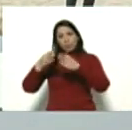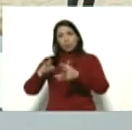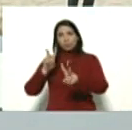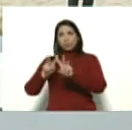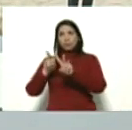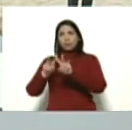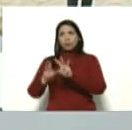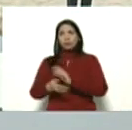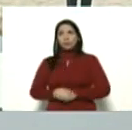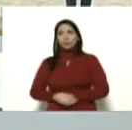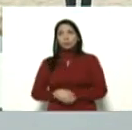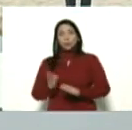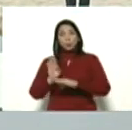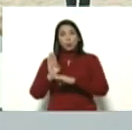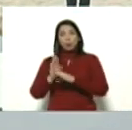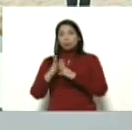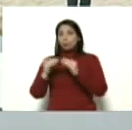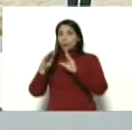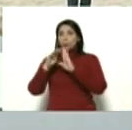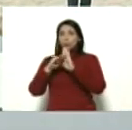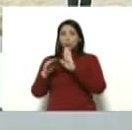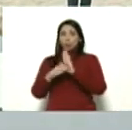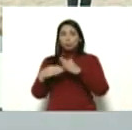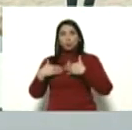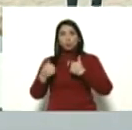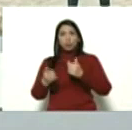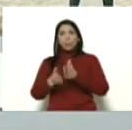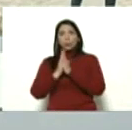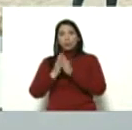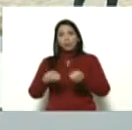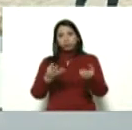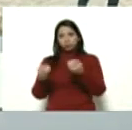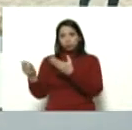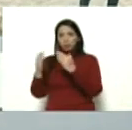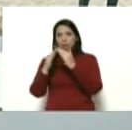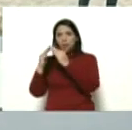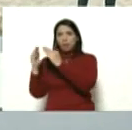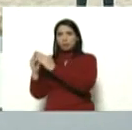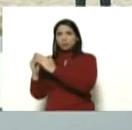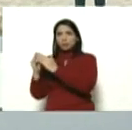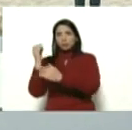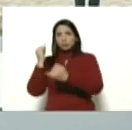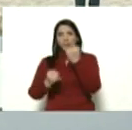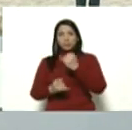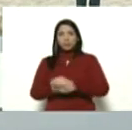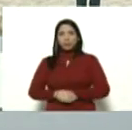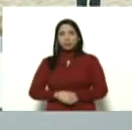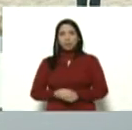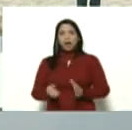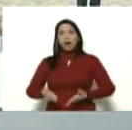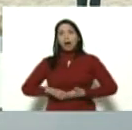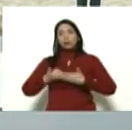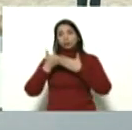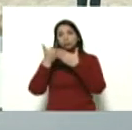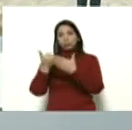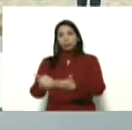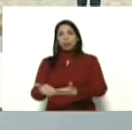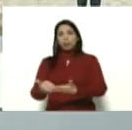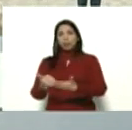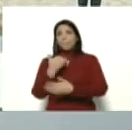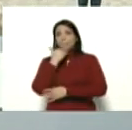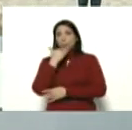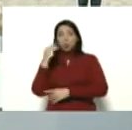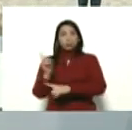Villarruel cuidando todos los protocolos de seguridad a entregar las viviendas terminadas y a llegar pronto